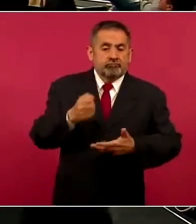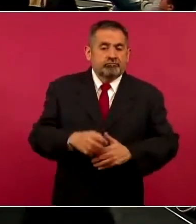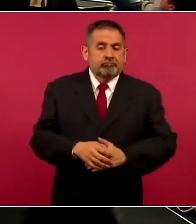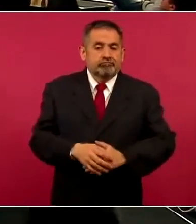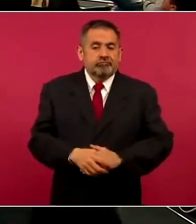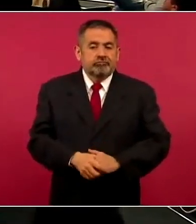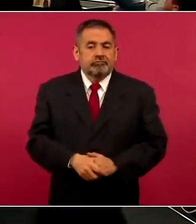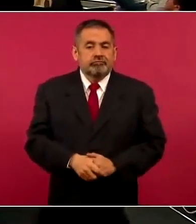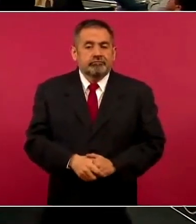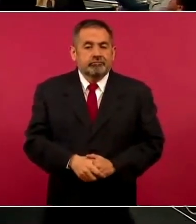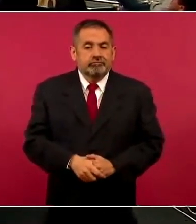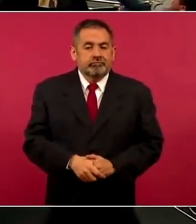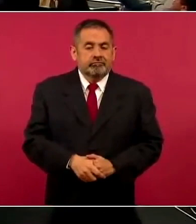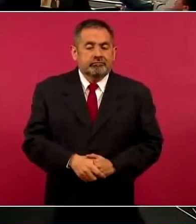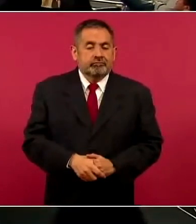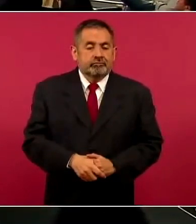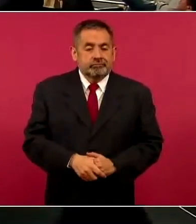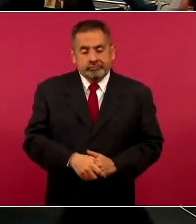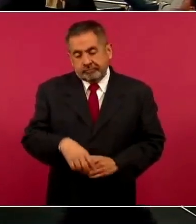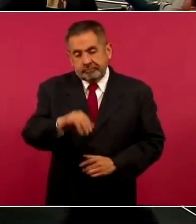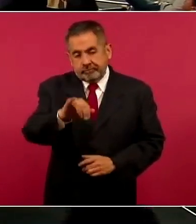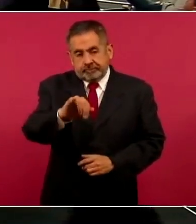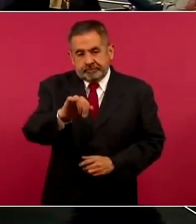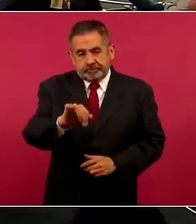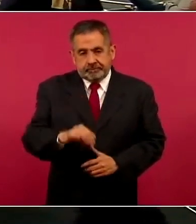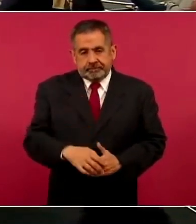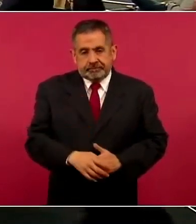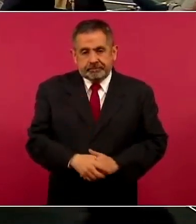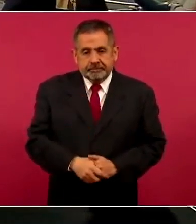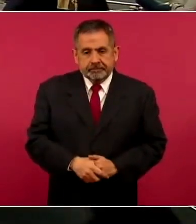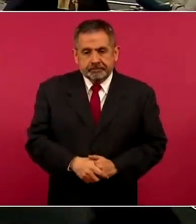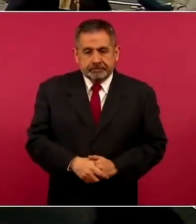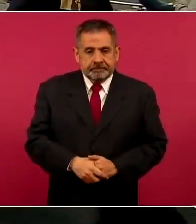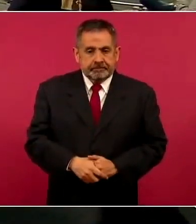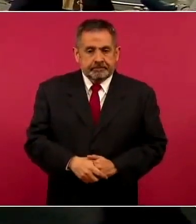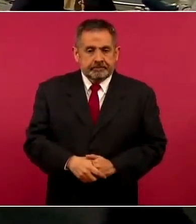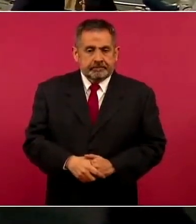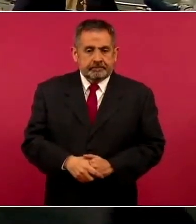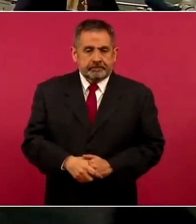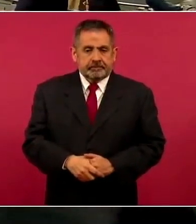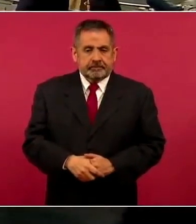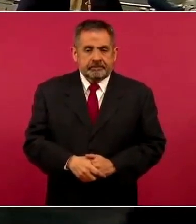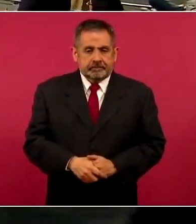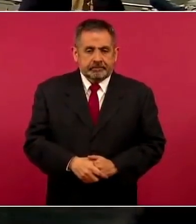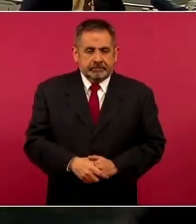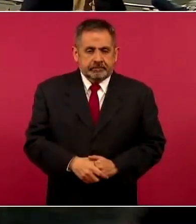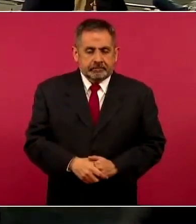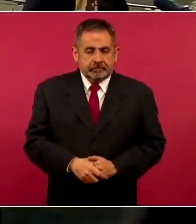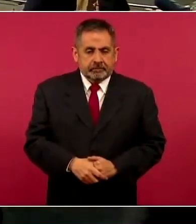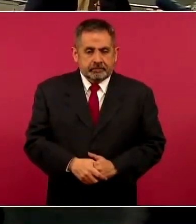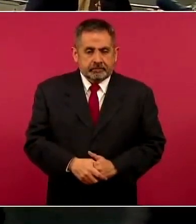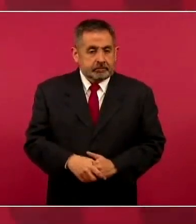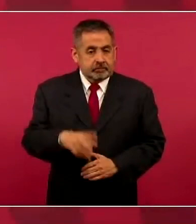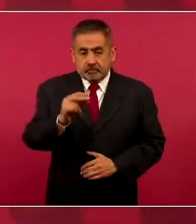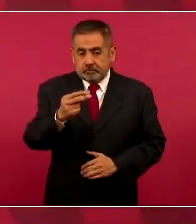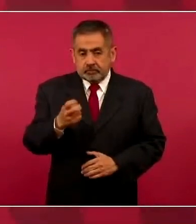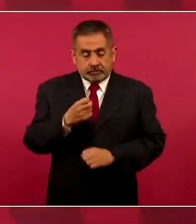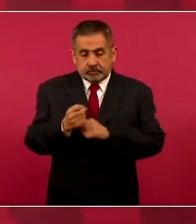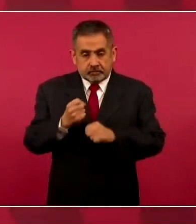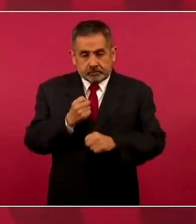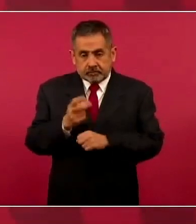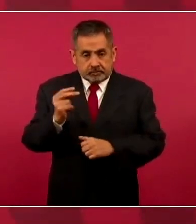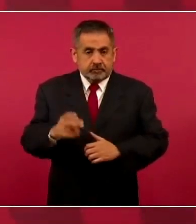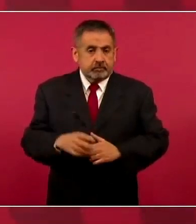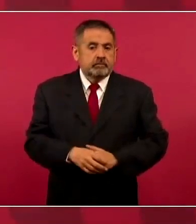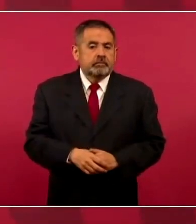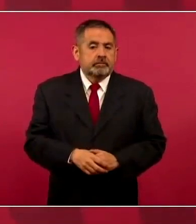millones de pesos? Sí. ¿Quedaría este año? ¿Pero qué es para el próximo partido? No, este año. ¿La nueva propuesta